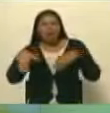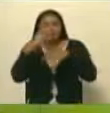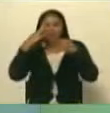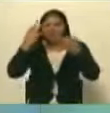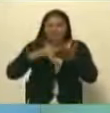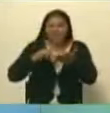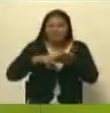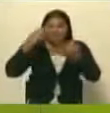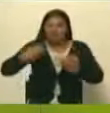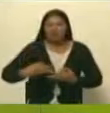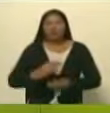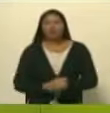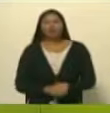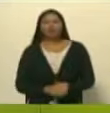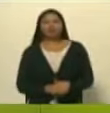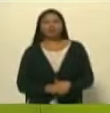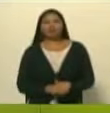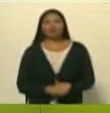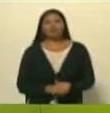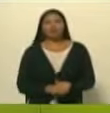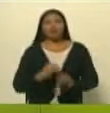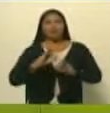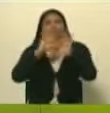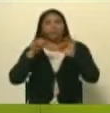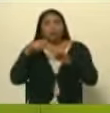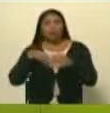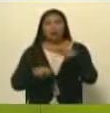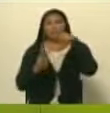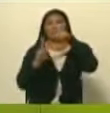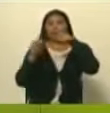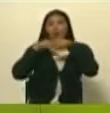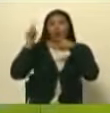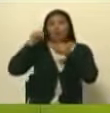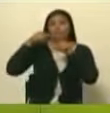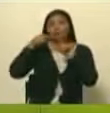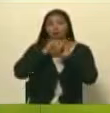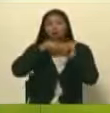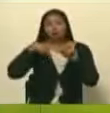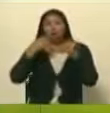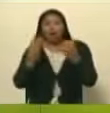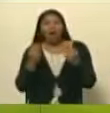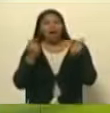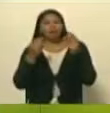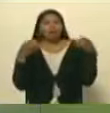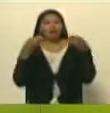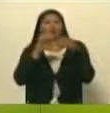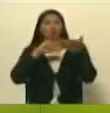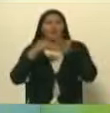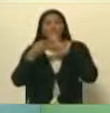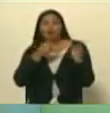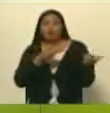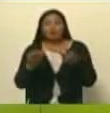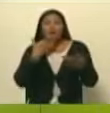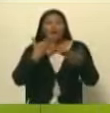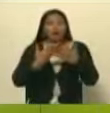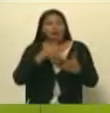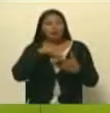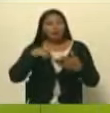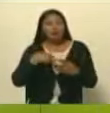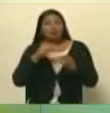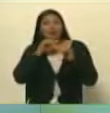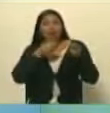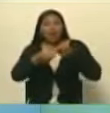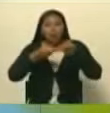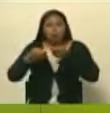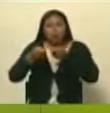realidad. Así como ocurre en Venezolana de Televisión, hoy también se encuentra activo este equipo técnico a quienes le damos las gracias, también a quienes están en el